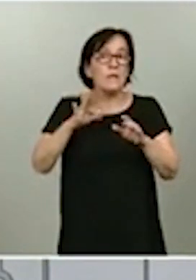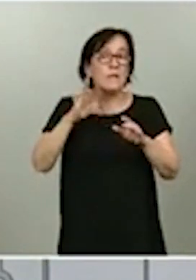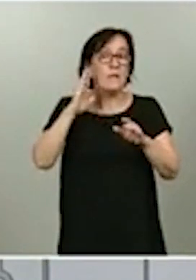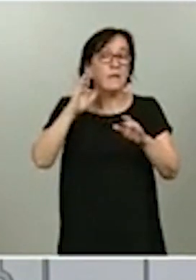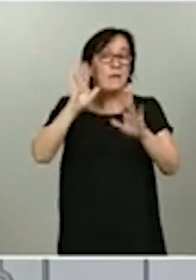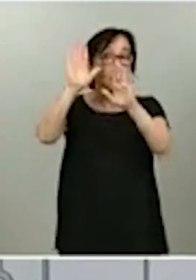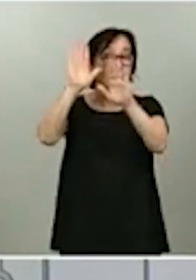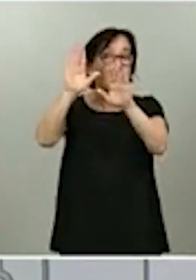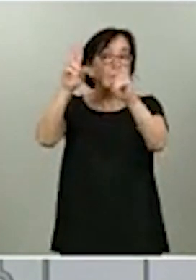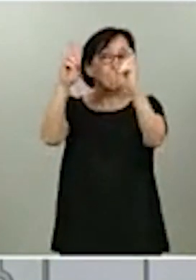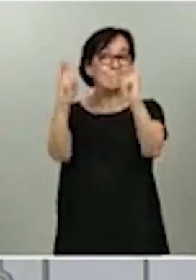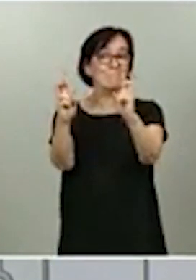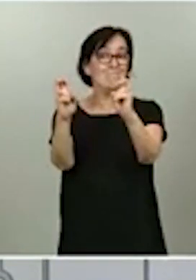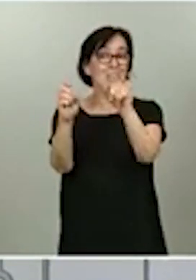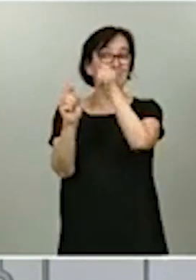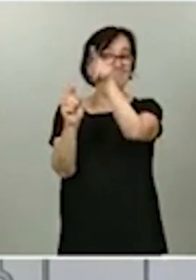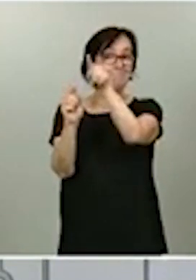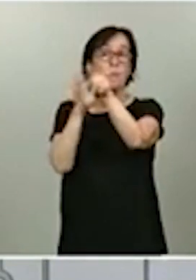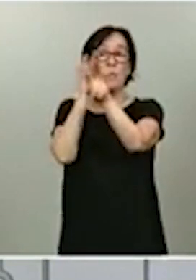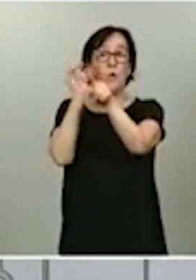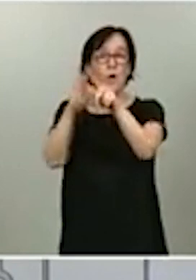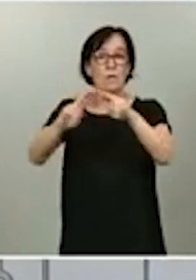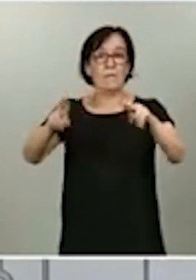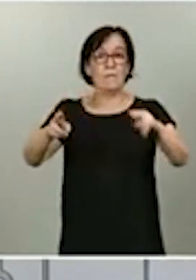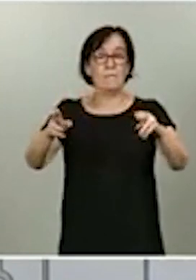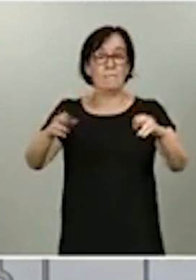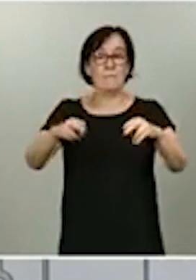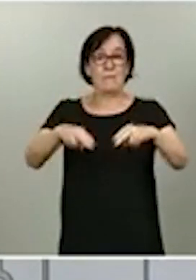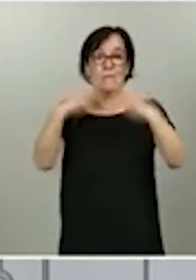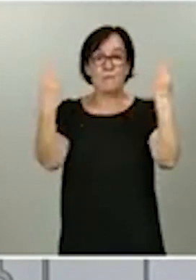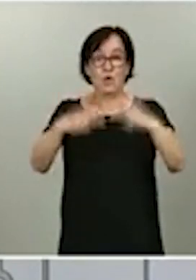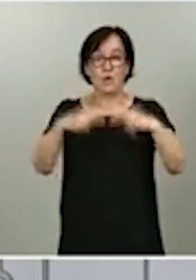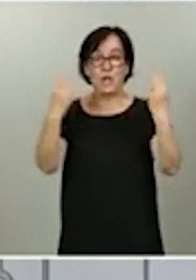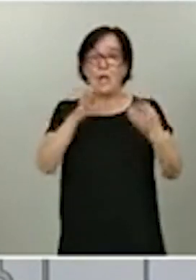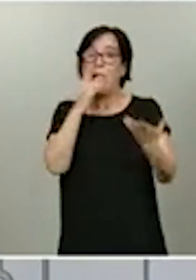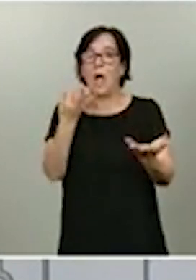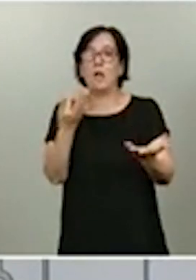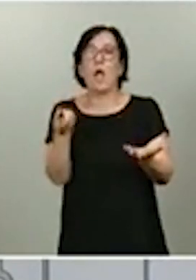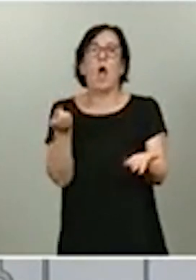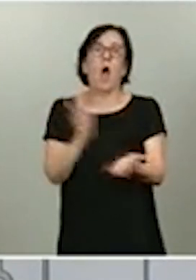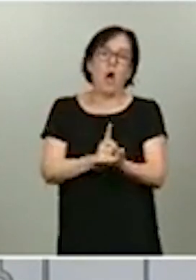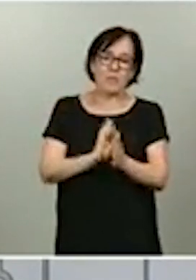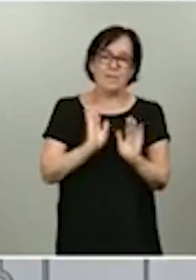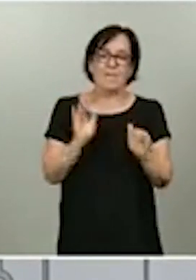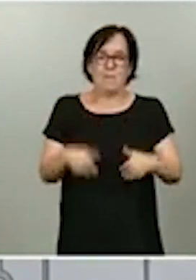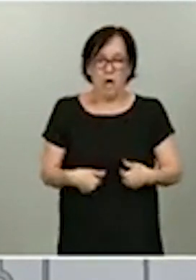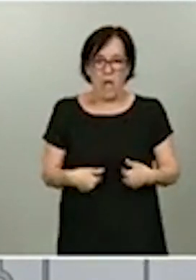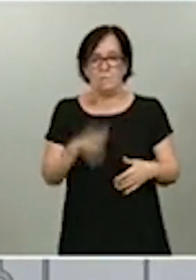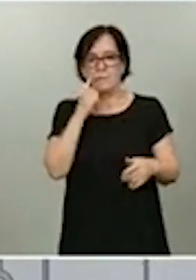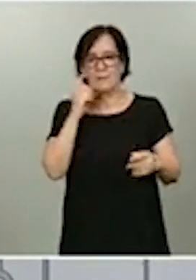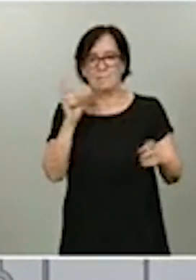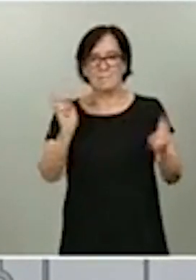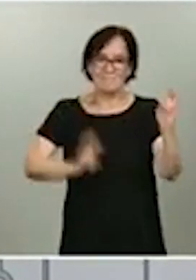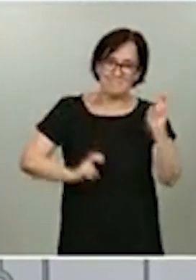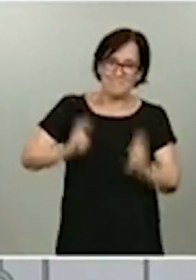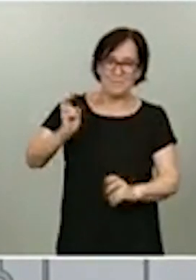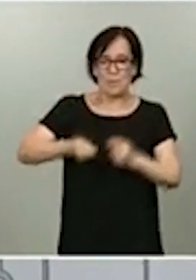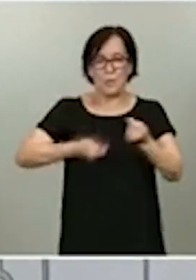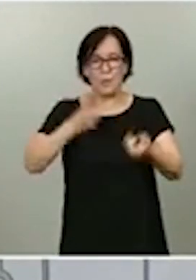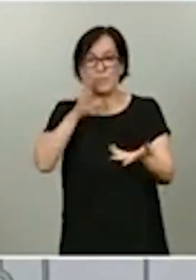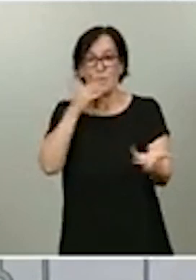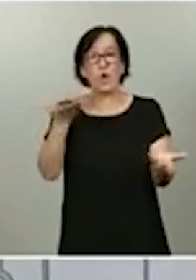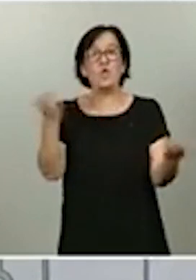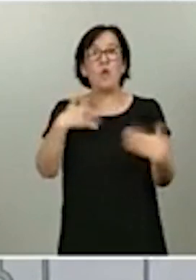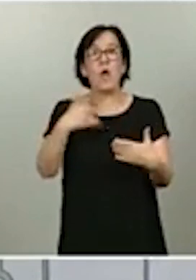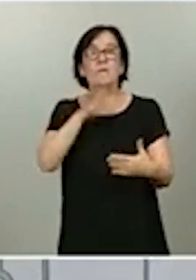por causa de los cierres de fronteras y ahora obviamente están regresando. No hay ninguna razón, digamos, sólida por la que podamos